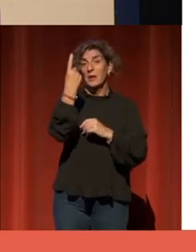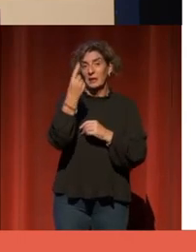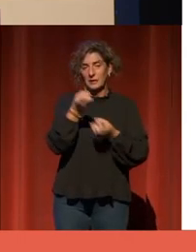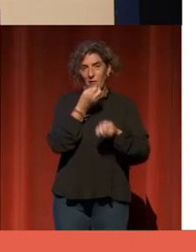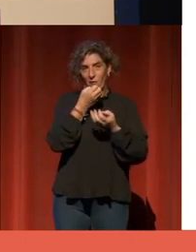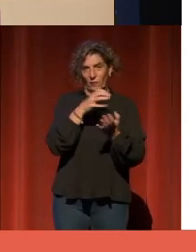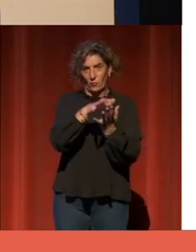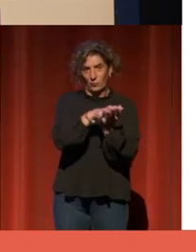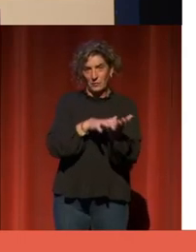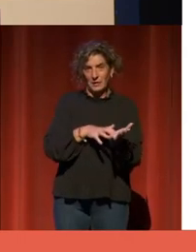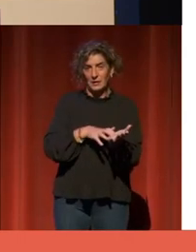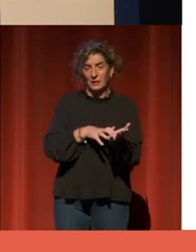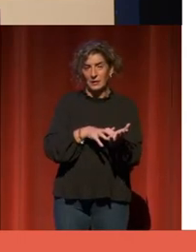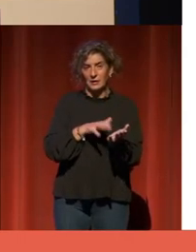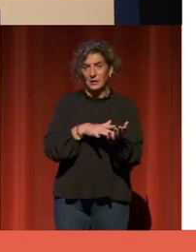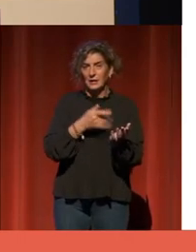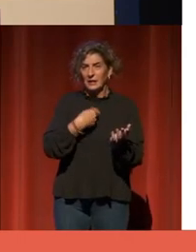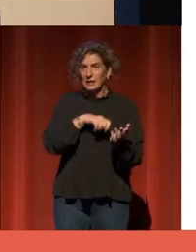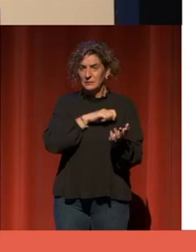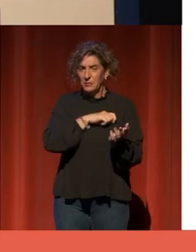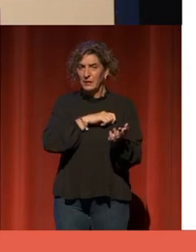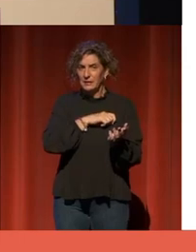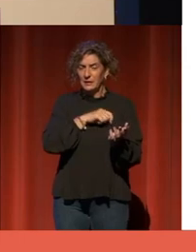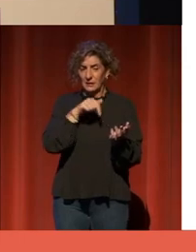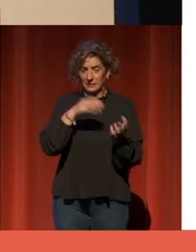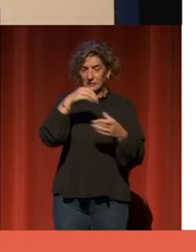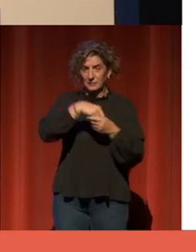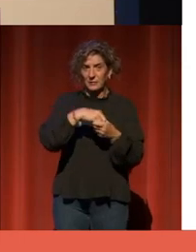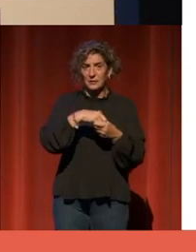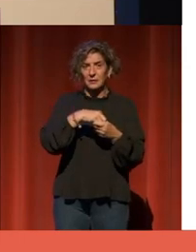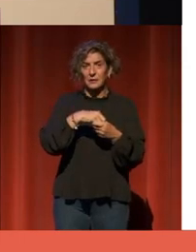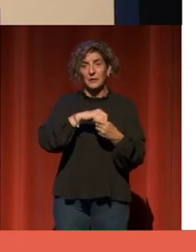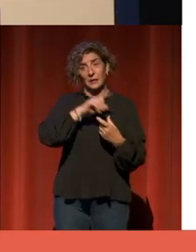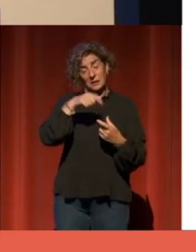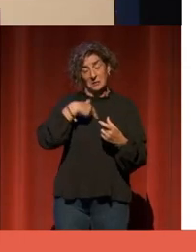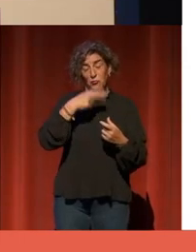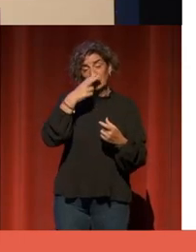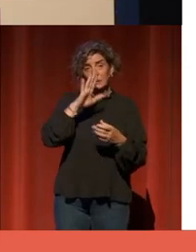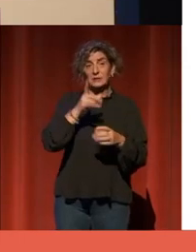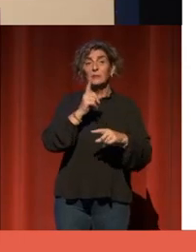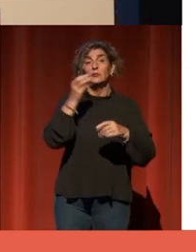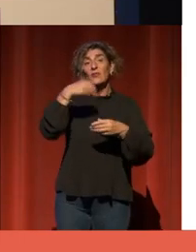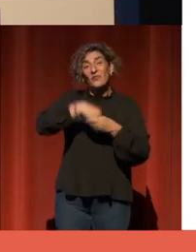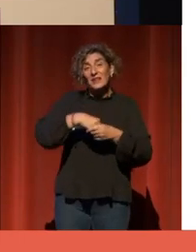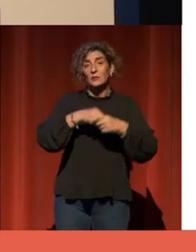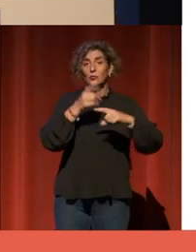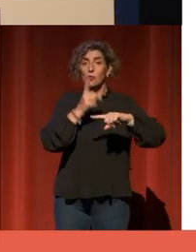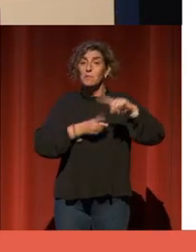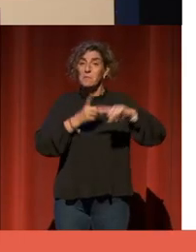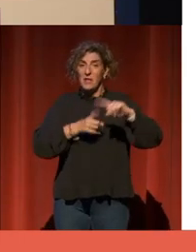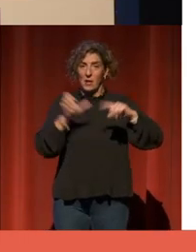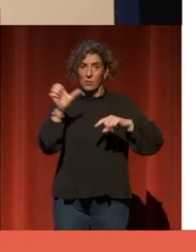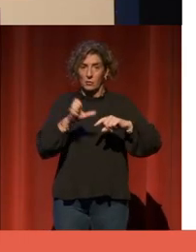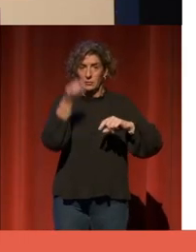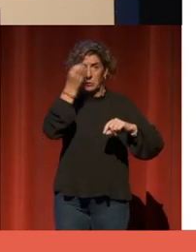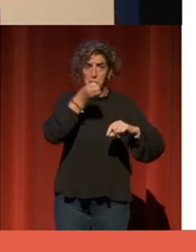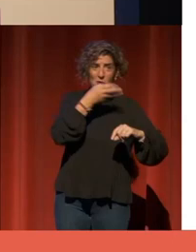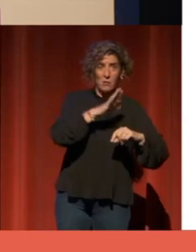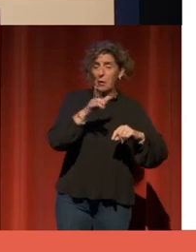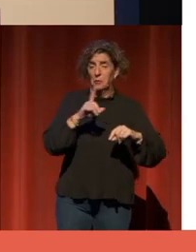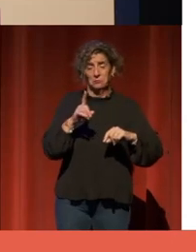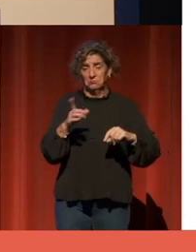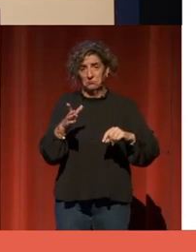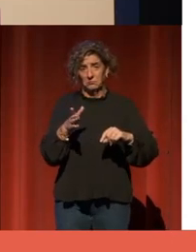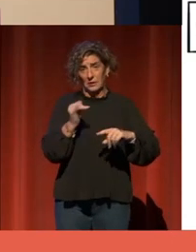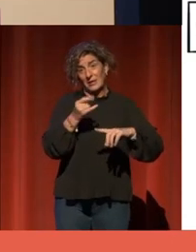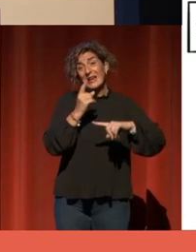especial para España y creo que es muy interesante, estamos en la media europea, lo cual no es ni bueno ni malo, pero es donde